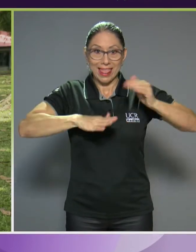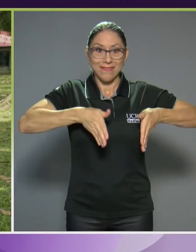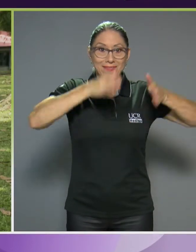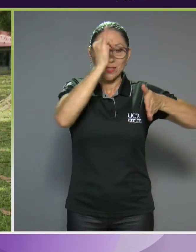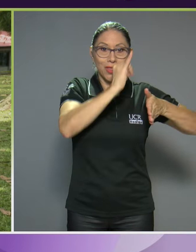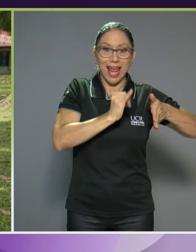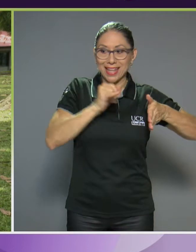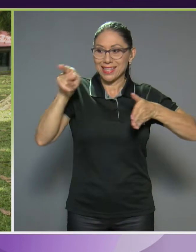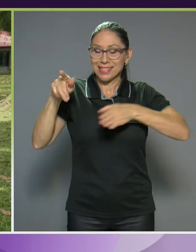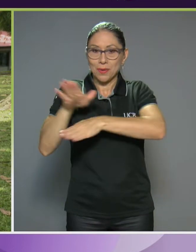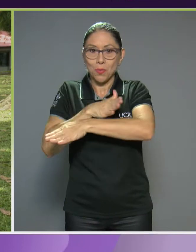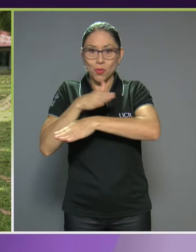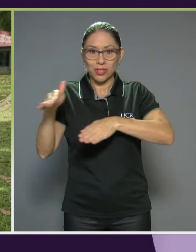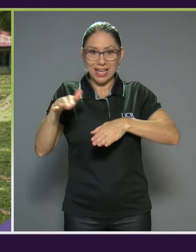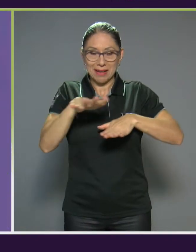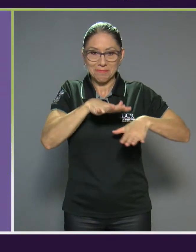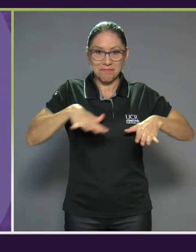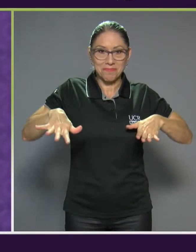y toda la parte abdominal.